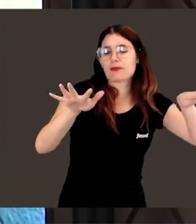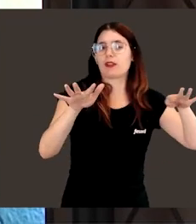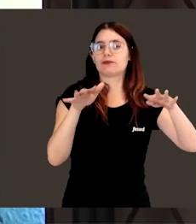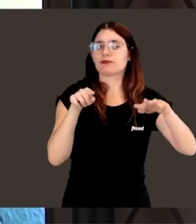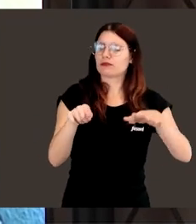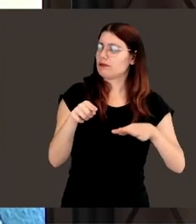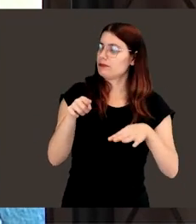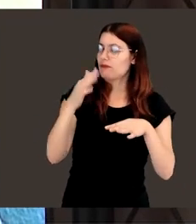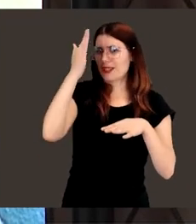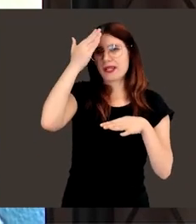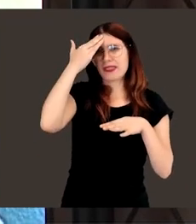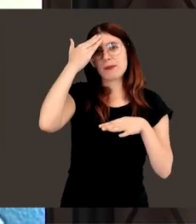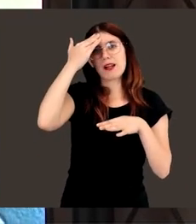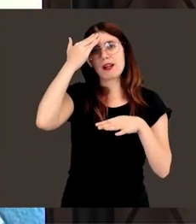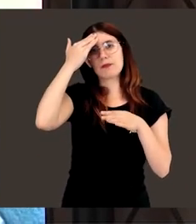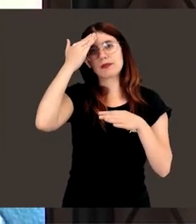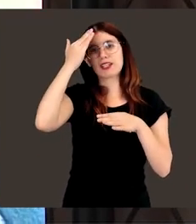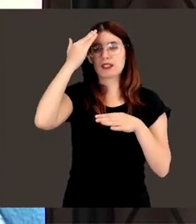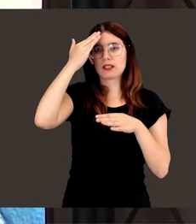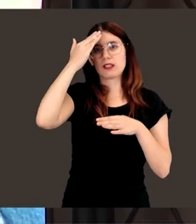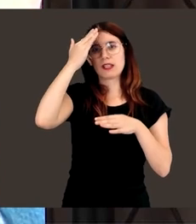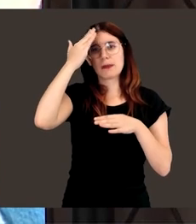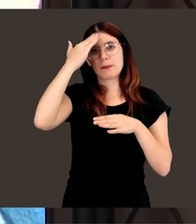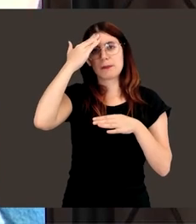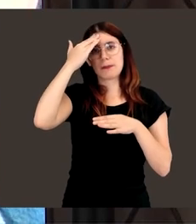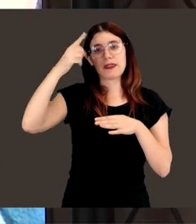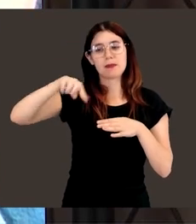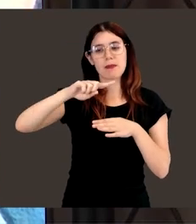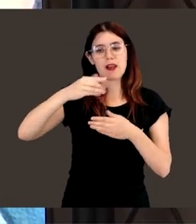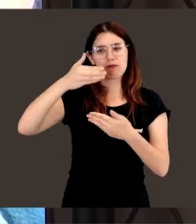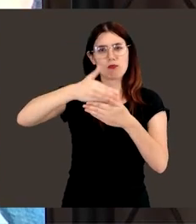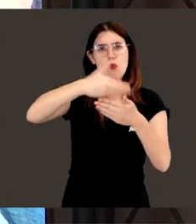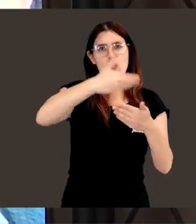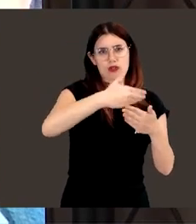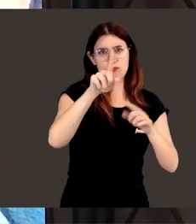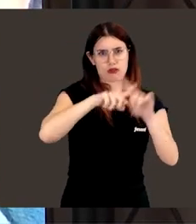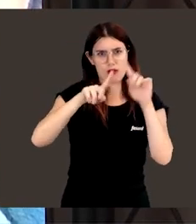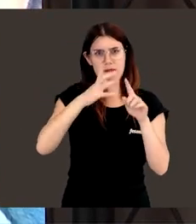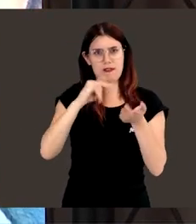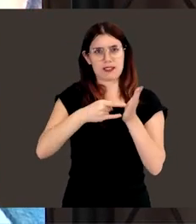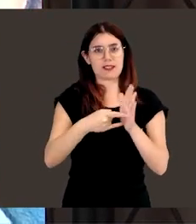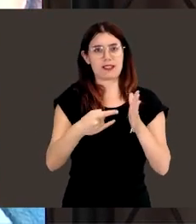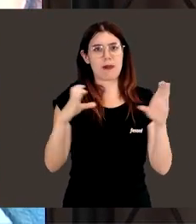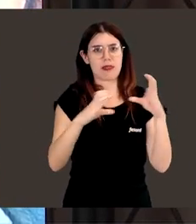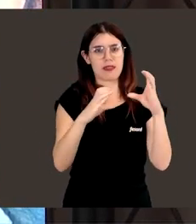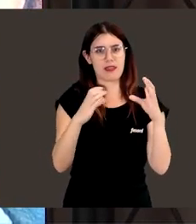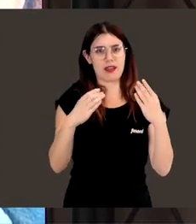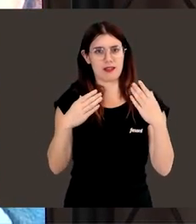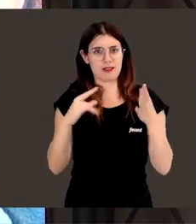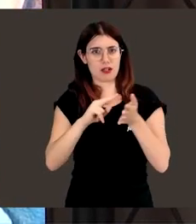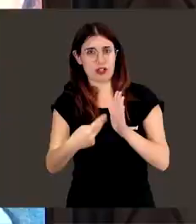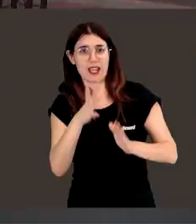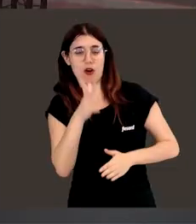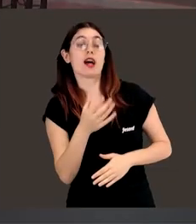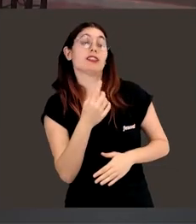principales muros, digamos, de nuestro sistema de ciencia y tecnología? Bueno, es uno